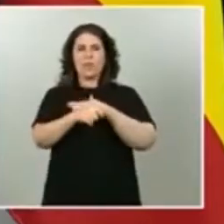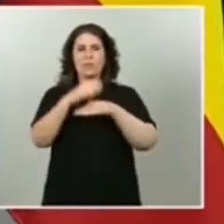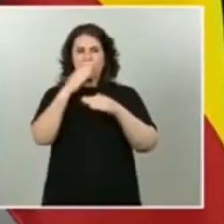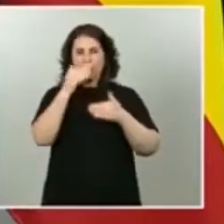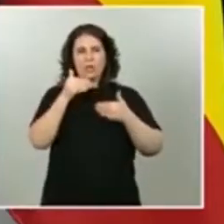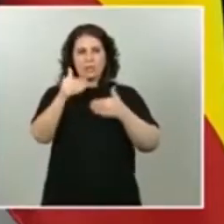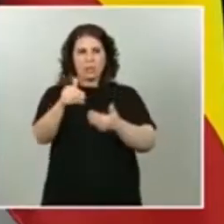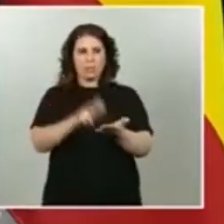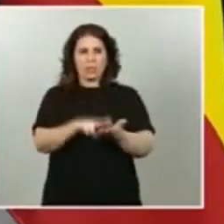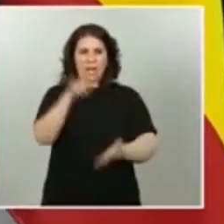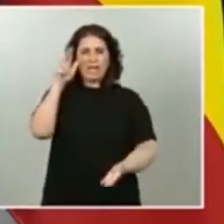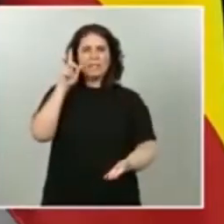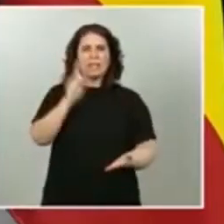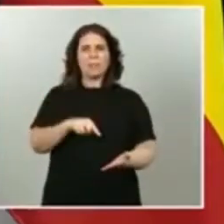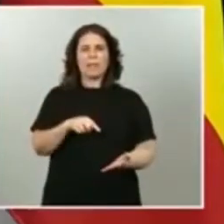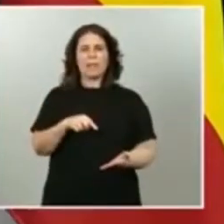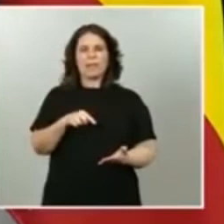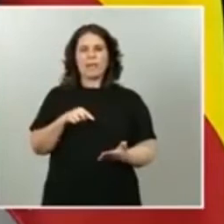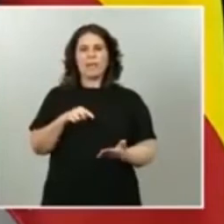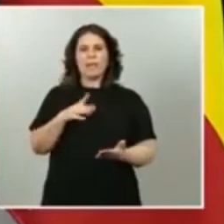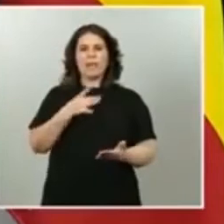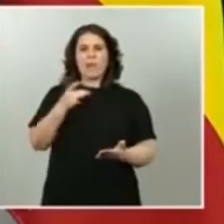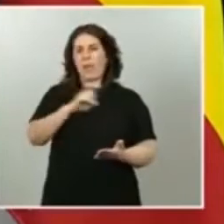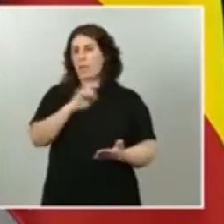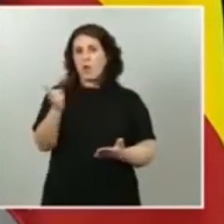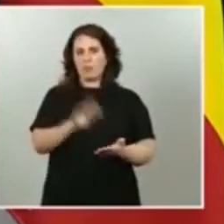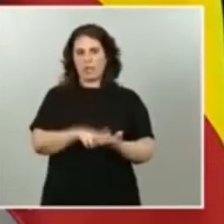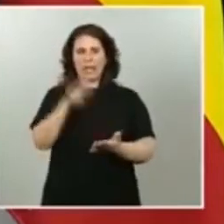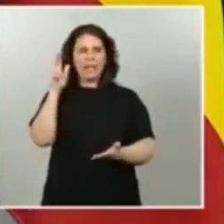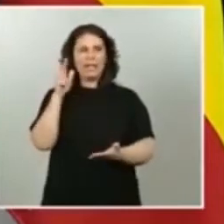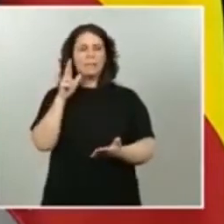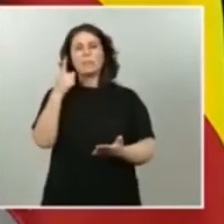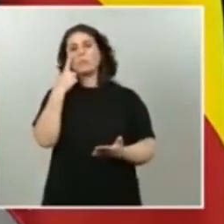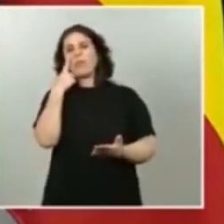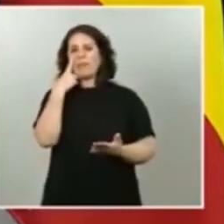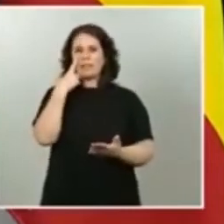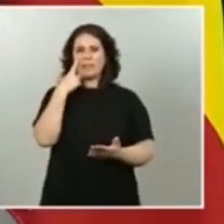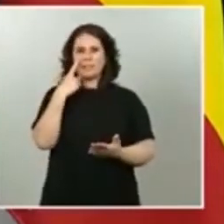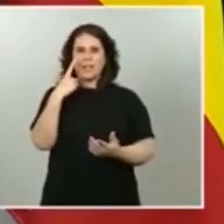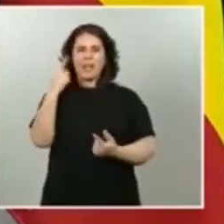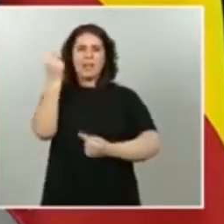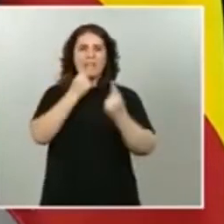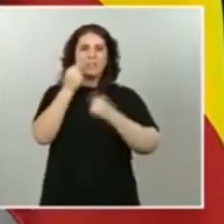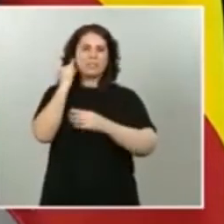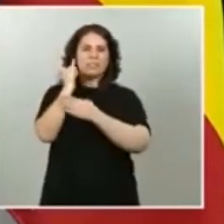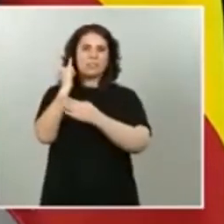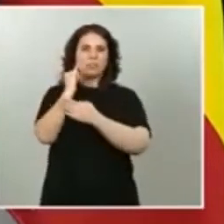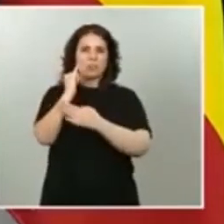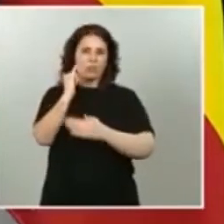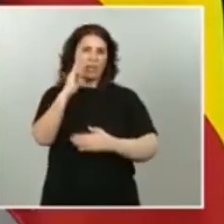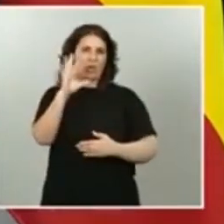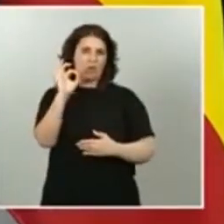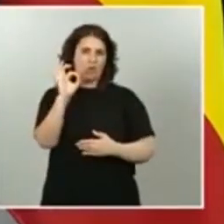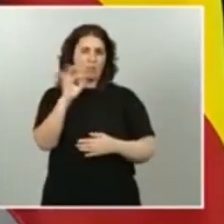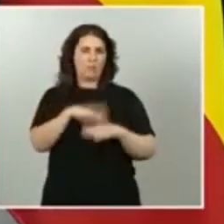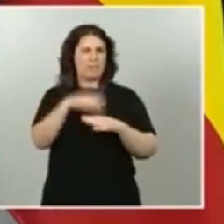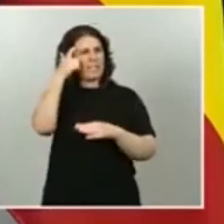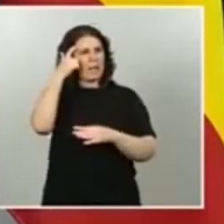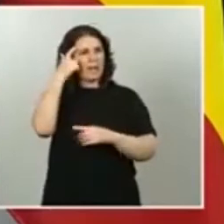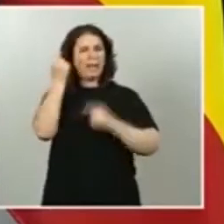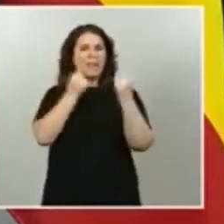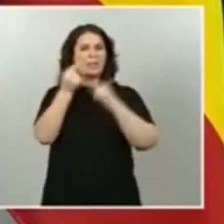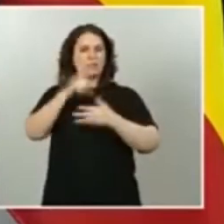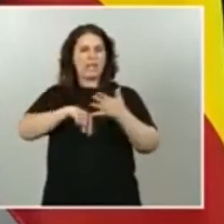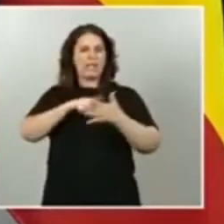para las moratorias de deuda no hipotecaria pero estamos pendientes de los datos del Instituto de Crédito Oficial para saber los datos de alquiler y en cuanto los tengamos